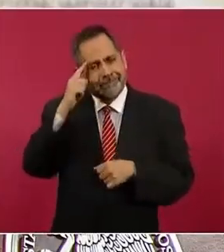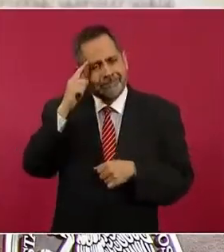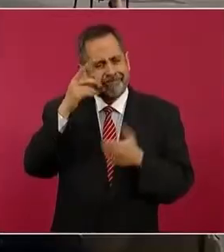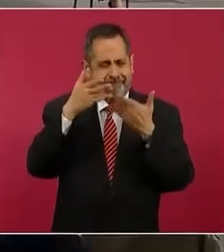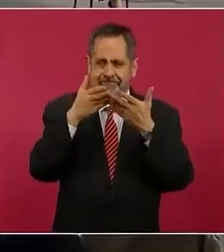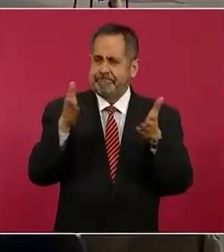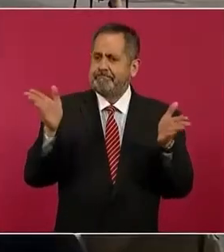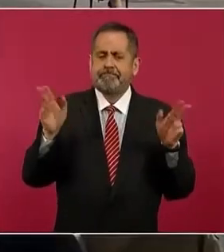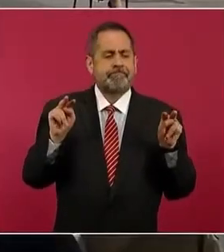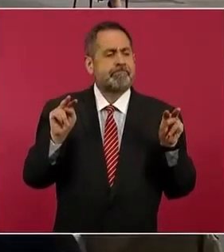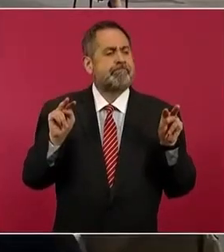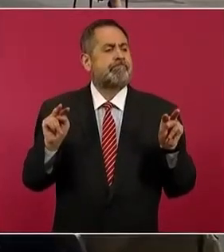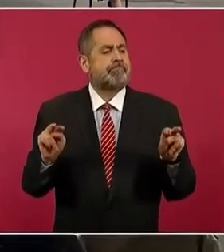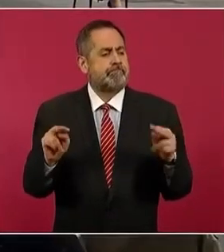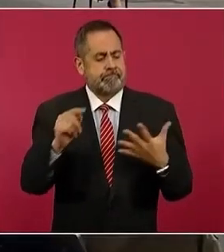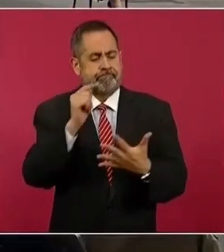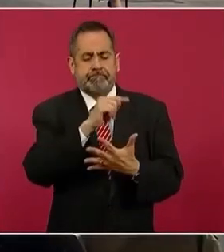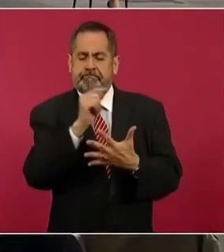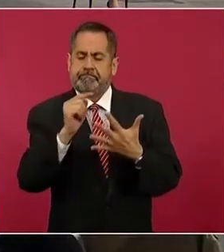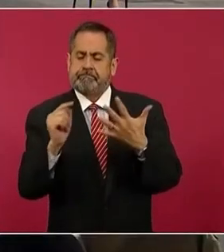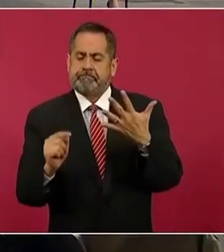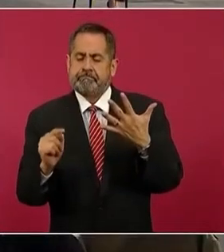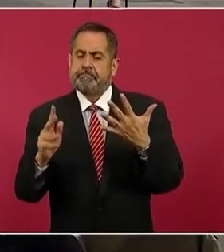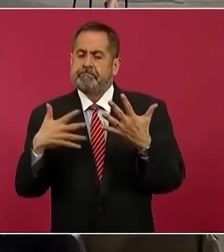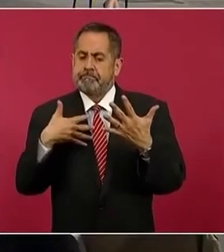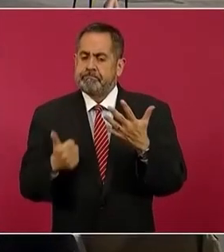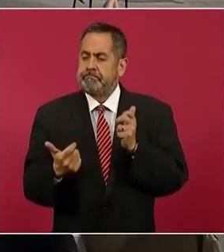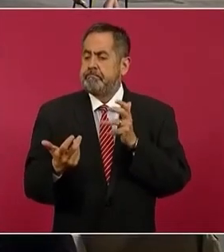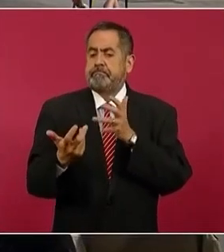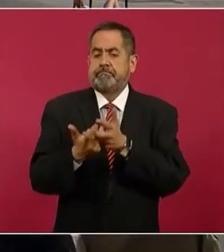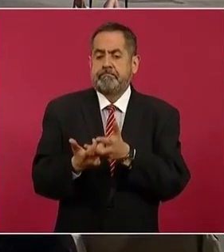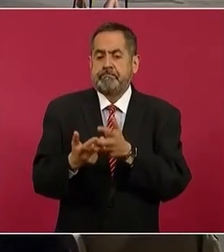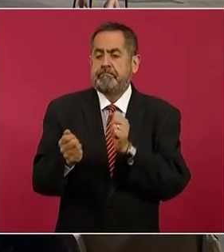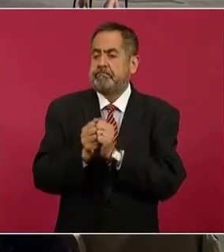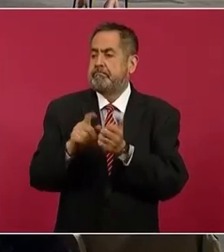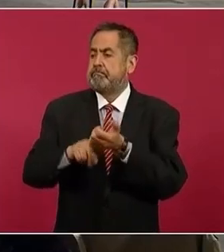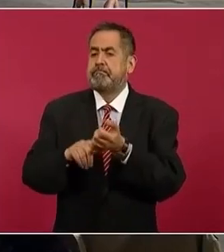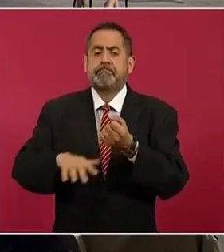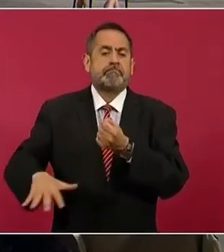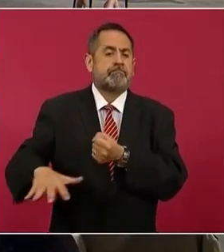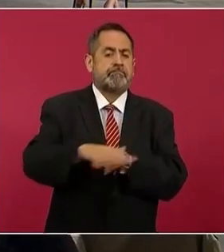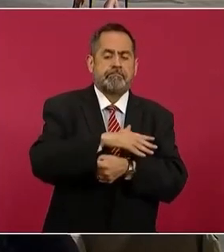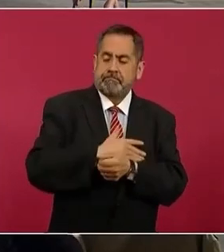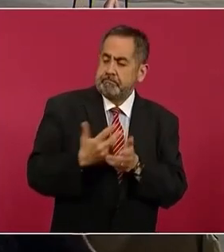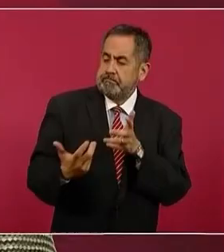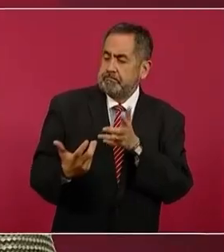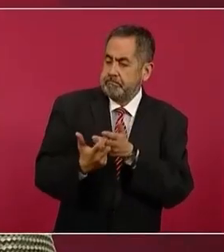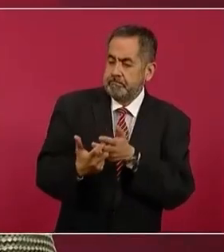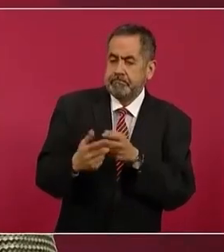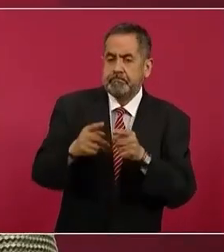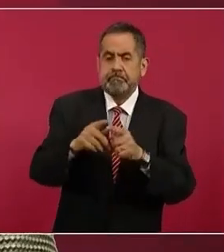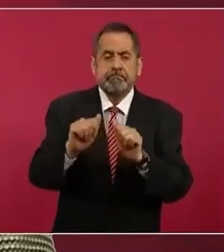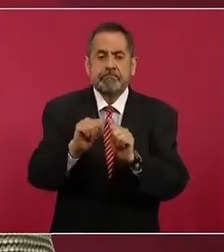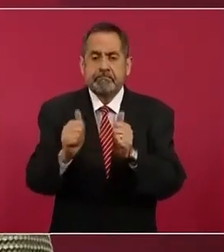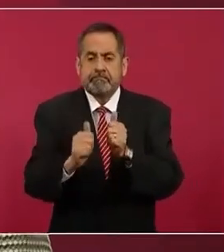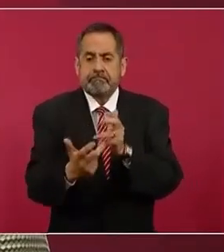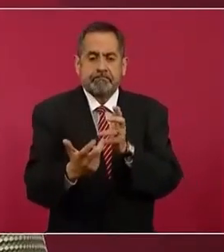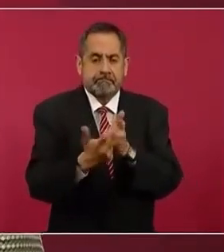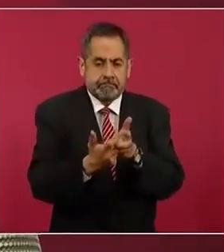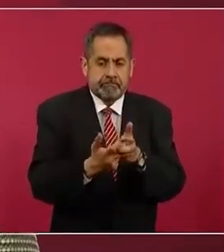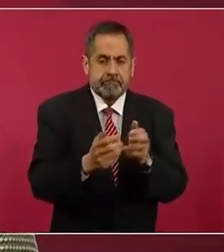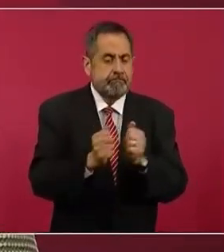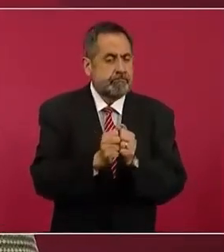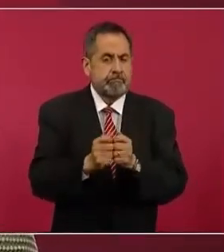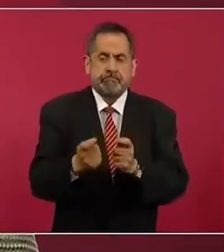amplio que tiene que ver con el entendimiento de la naturaleza, con el entendimiento de las artes, con su